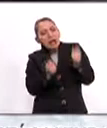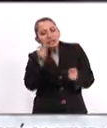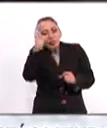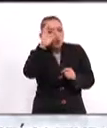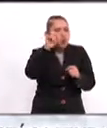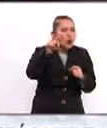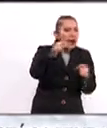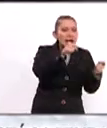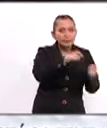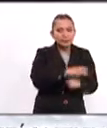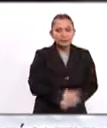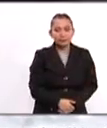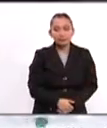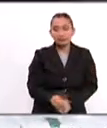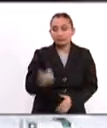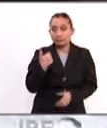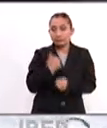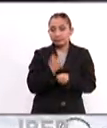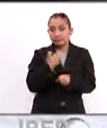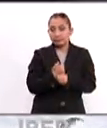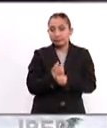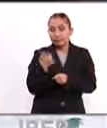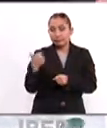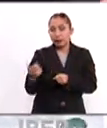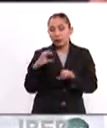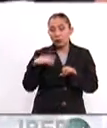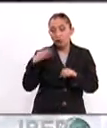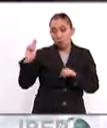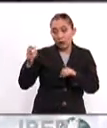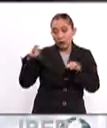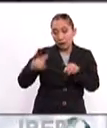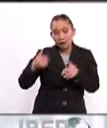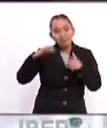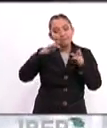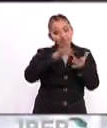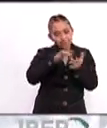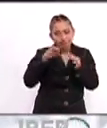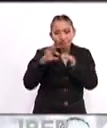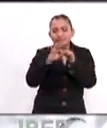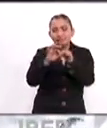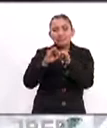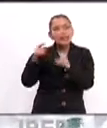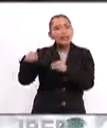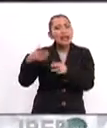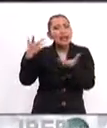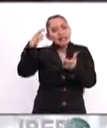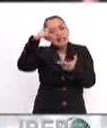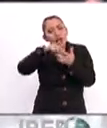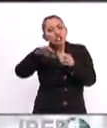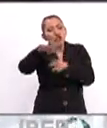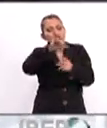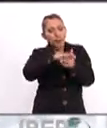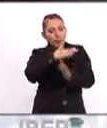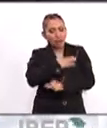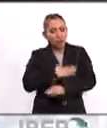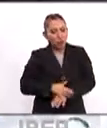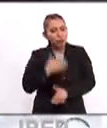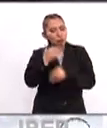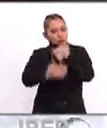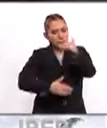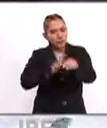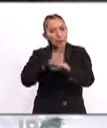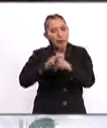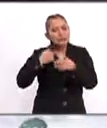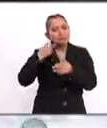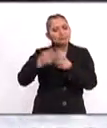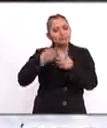las culturas, etc. Y en sexto lugar, como universidad cooperativa, además, que cree en una sociedad más justa, en un desarrollo